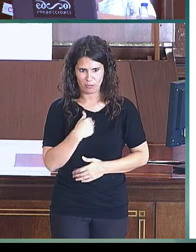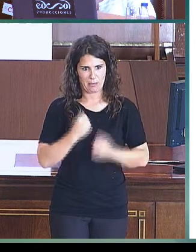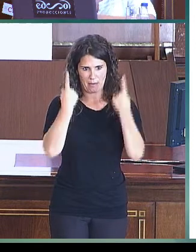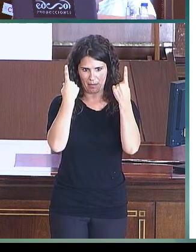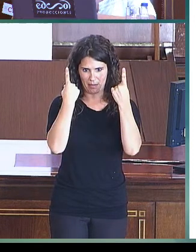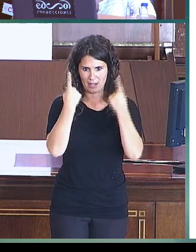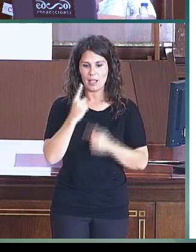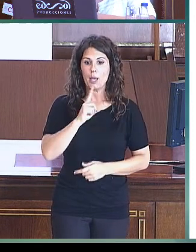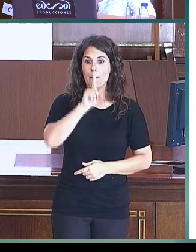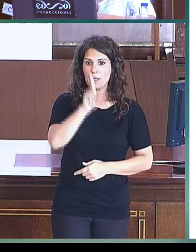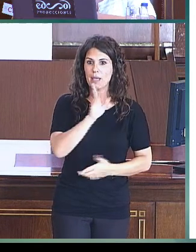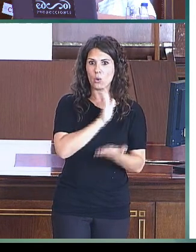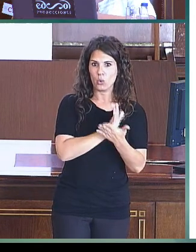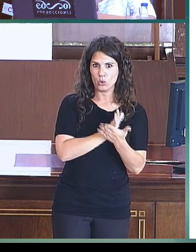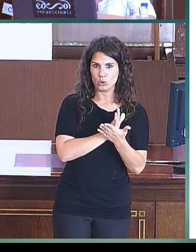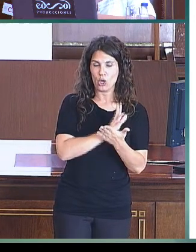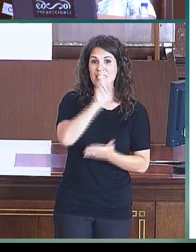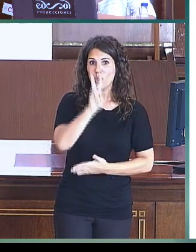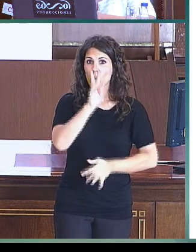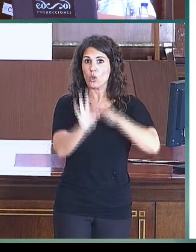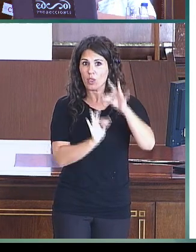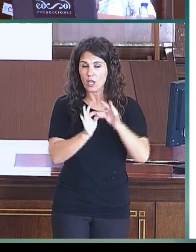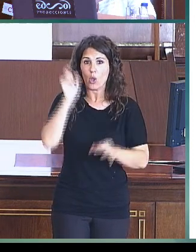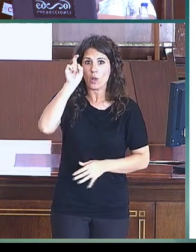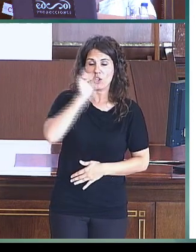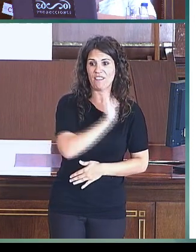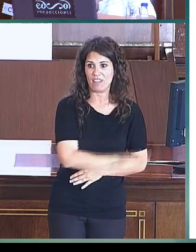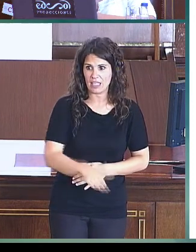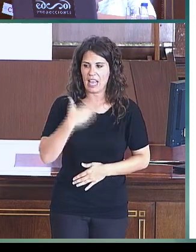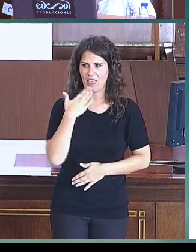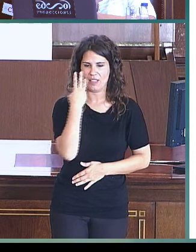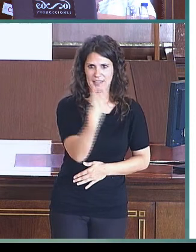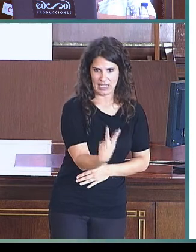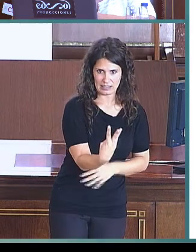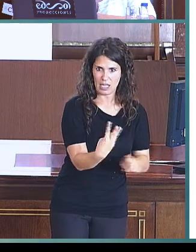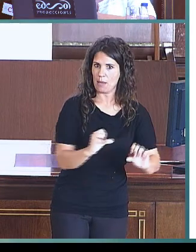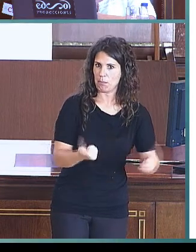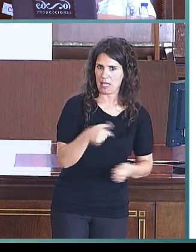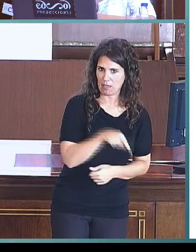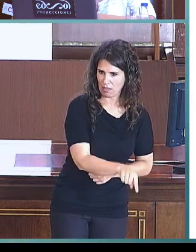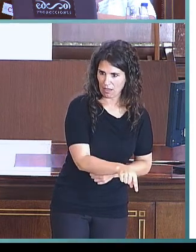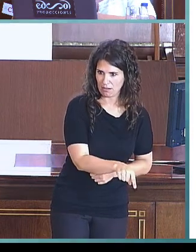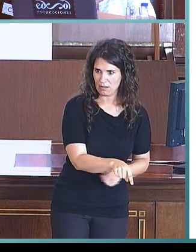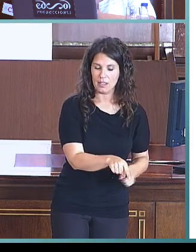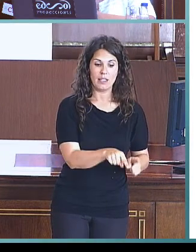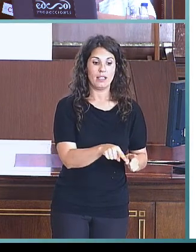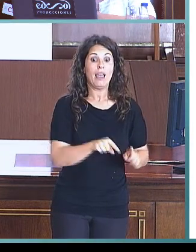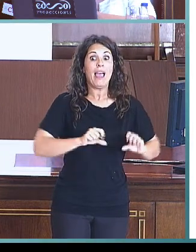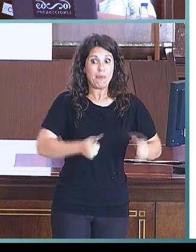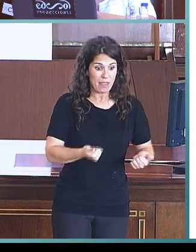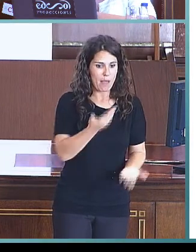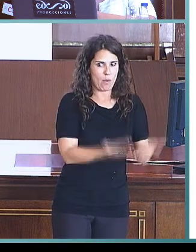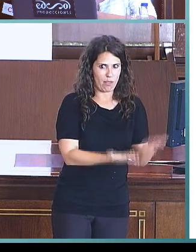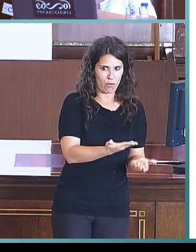curso del segundo ciclo de educación infantil, en tres años, y realizamos esta evaluación, como os decía, a lo largo de tres